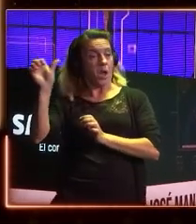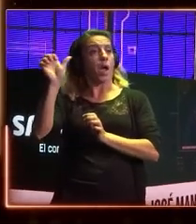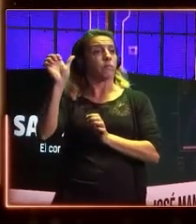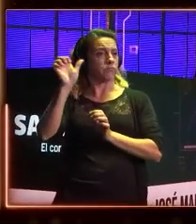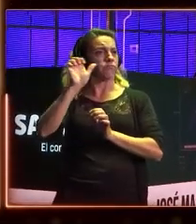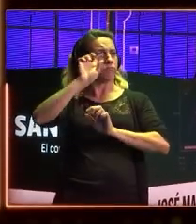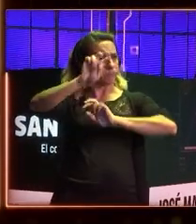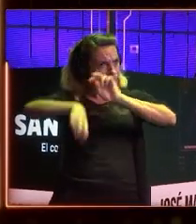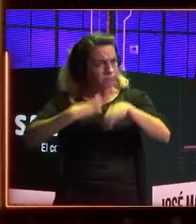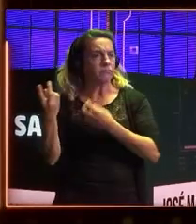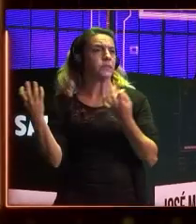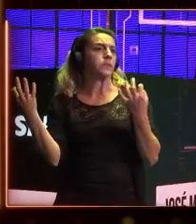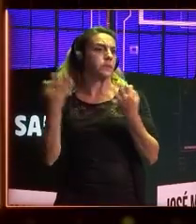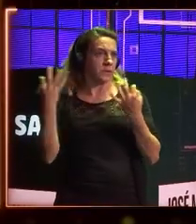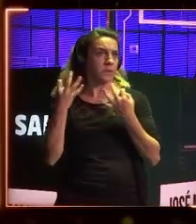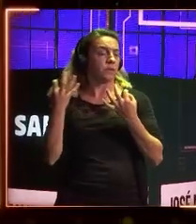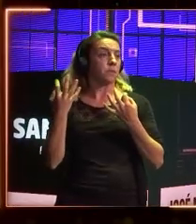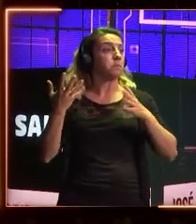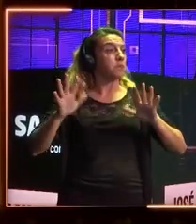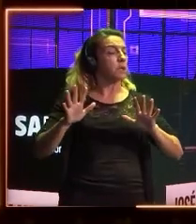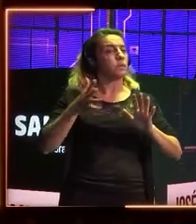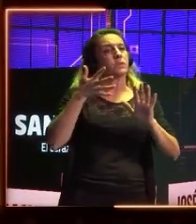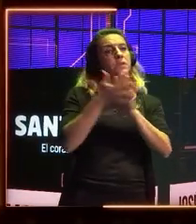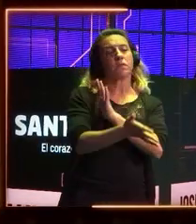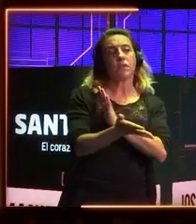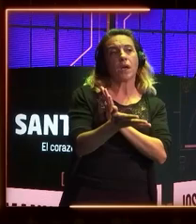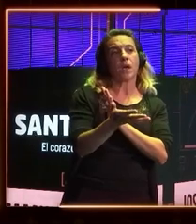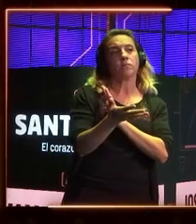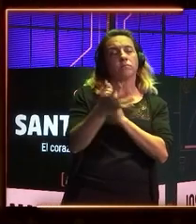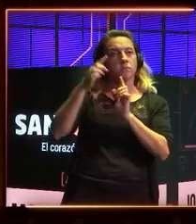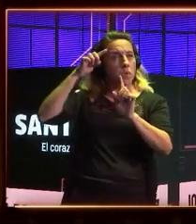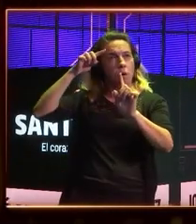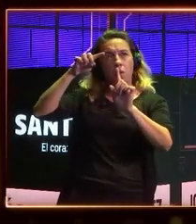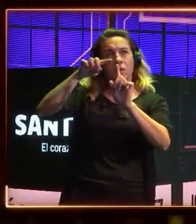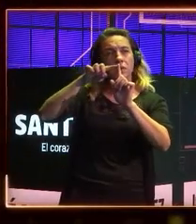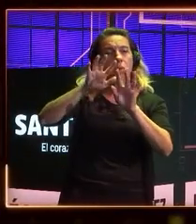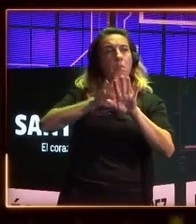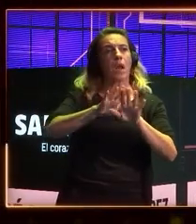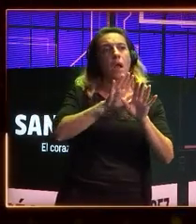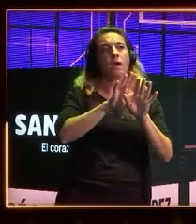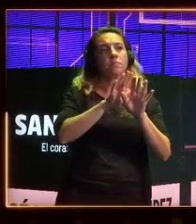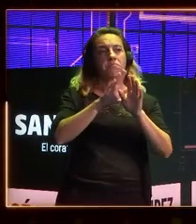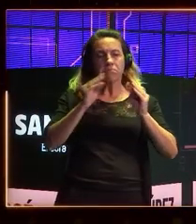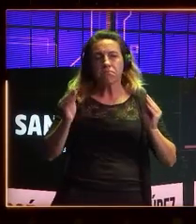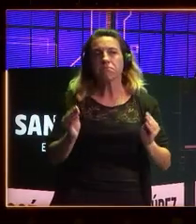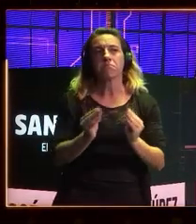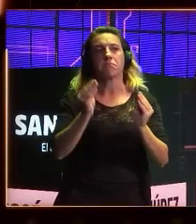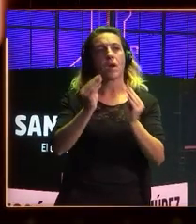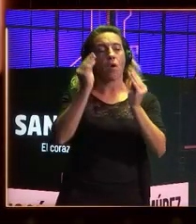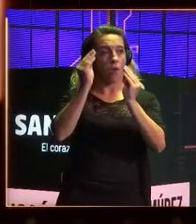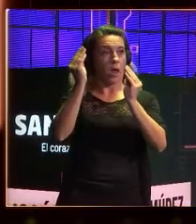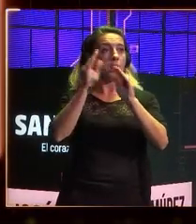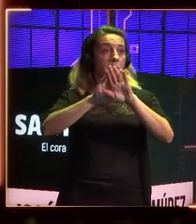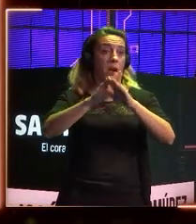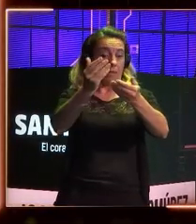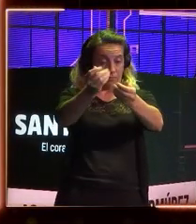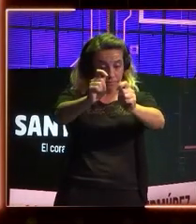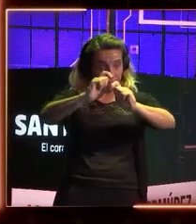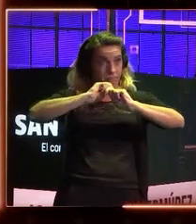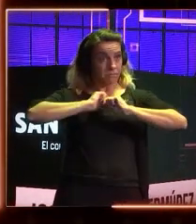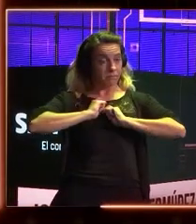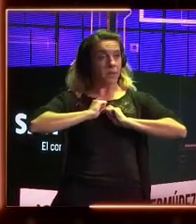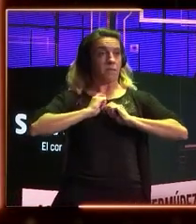pero esto ya demuestra una declaración de intenciones para ordenar algo que, bien utilizado, puede ayudarnos a mejorar